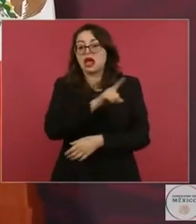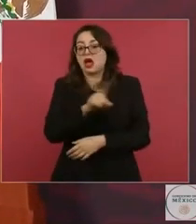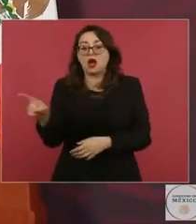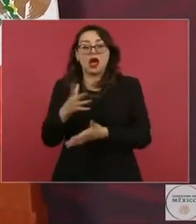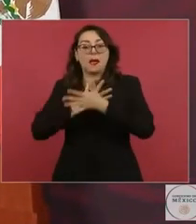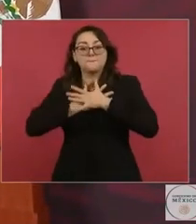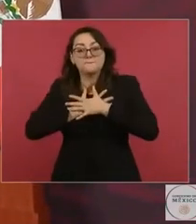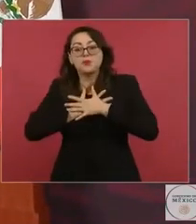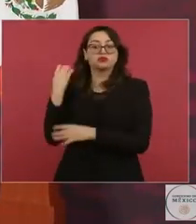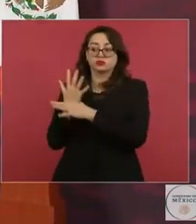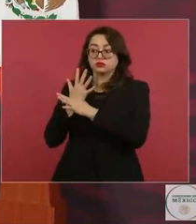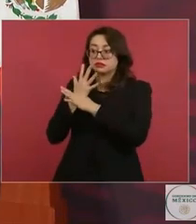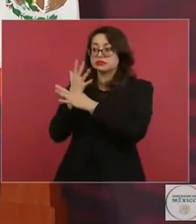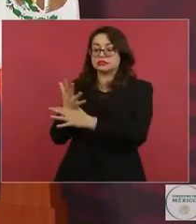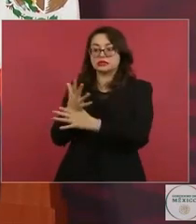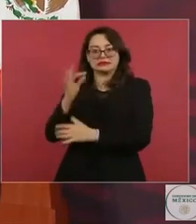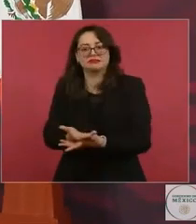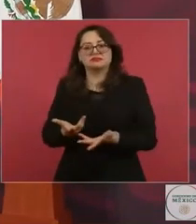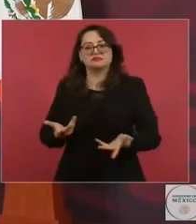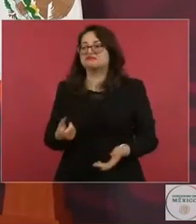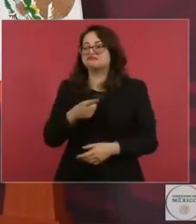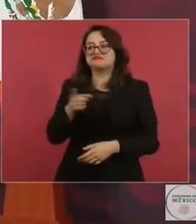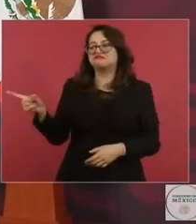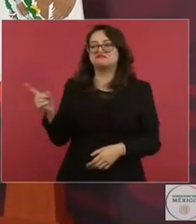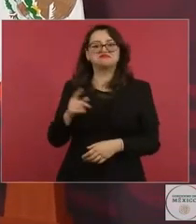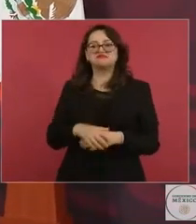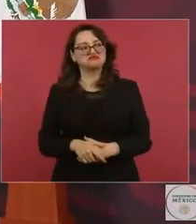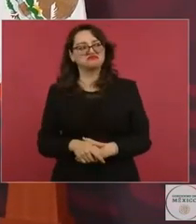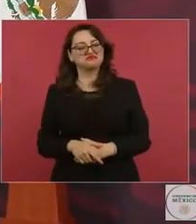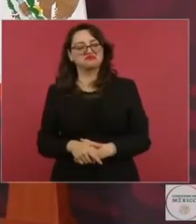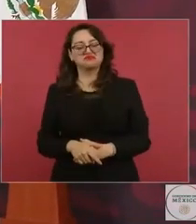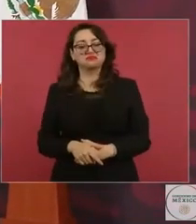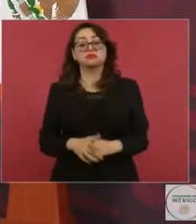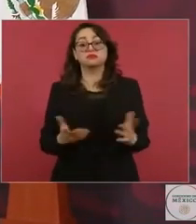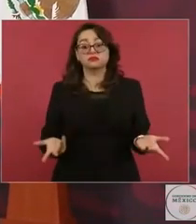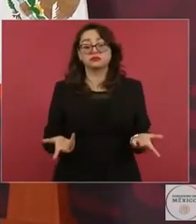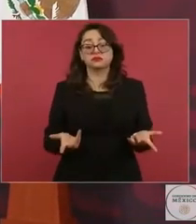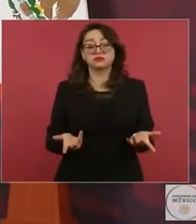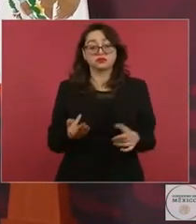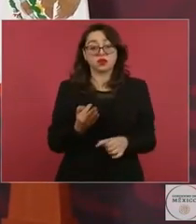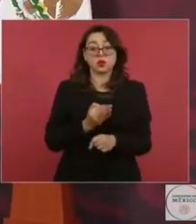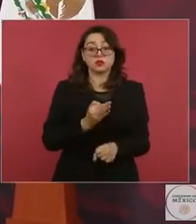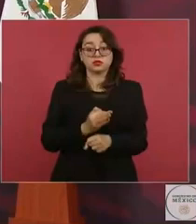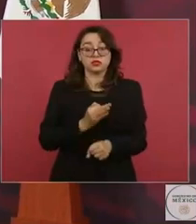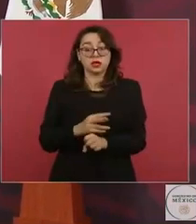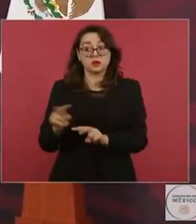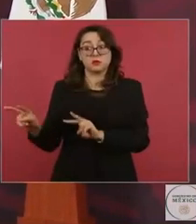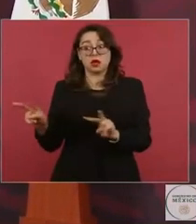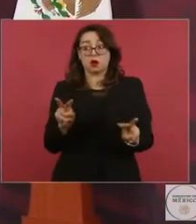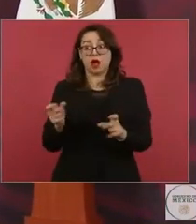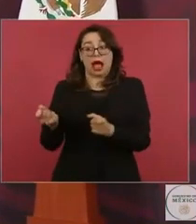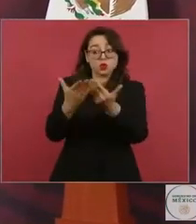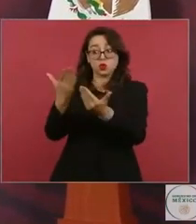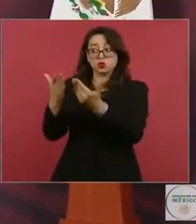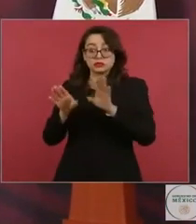como decía Morelos. Entonces, todos ayudan, los que tienen buena voluntad, los que quieren